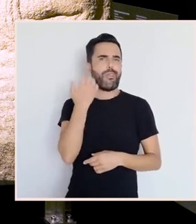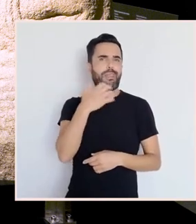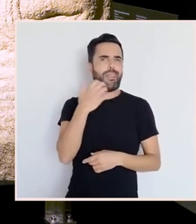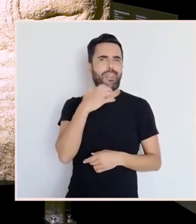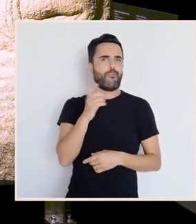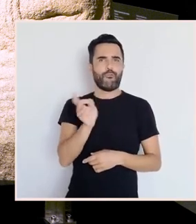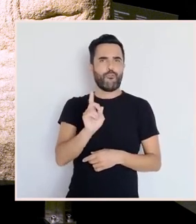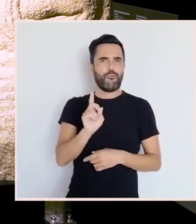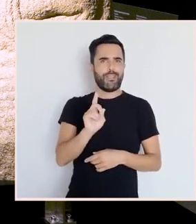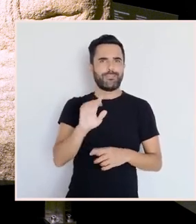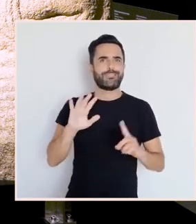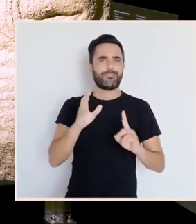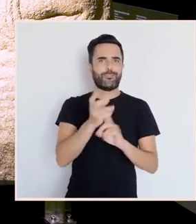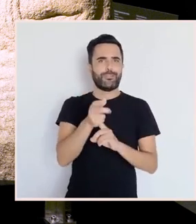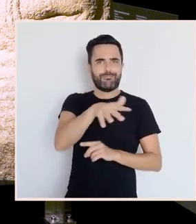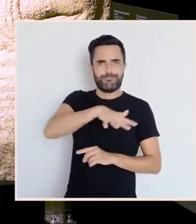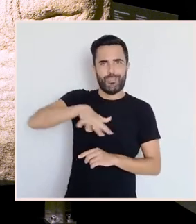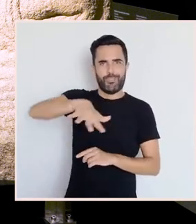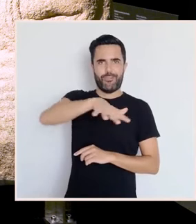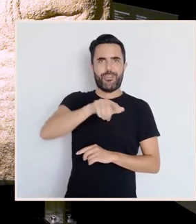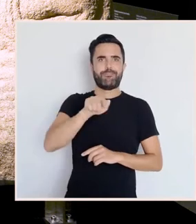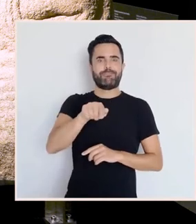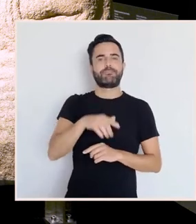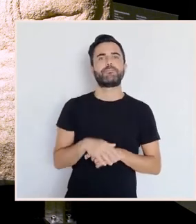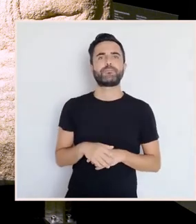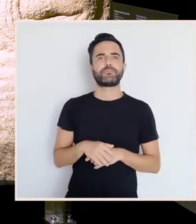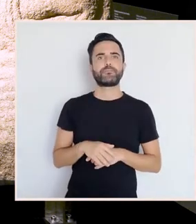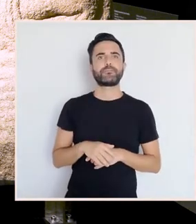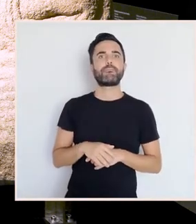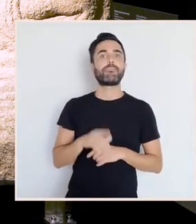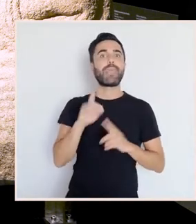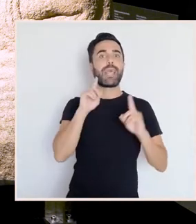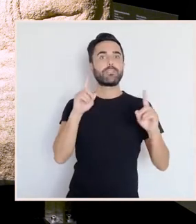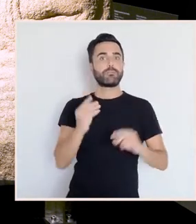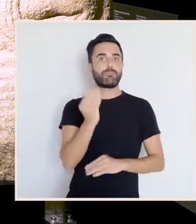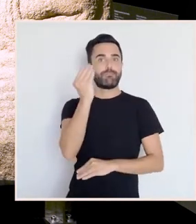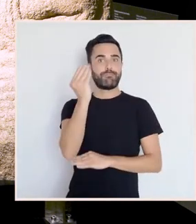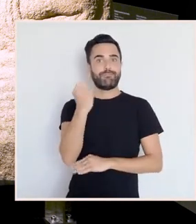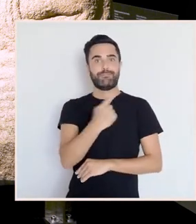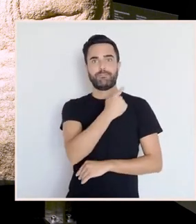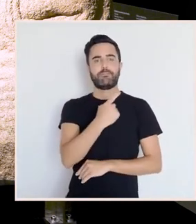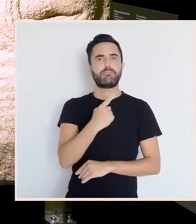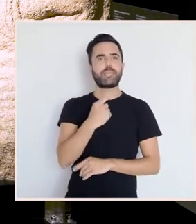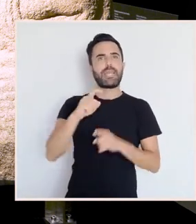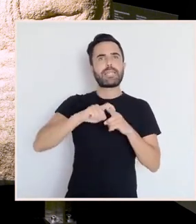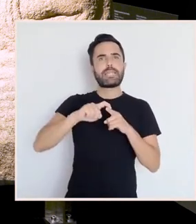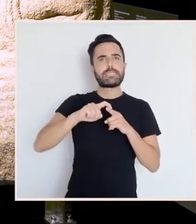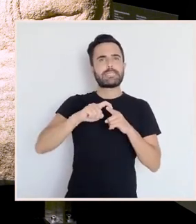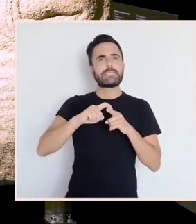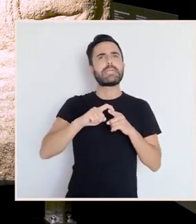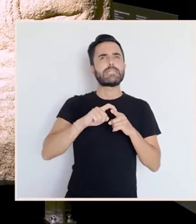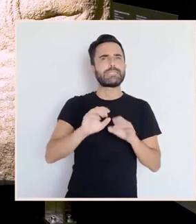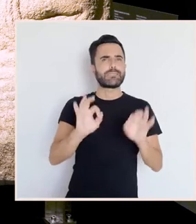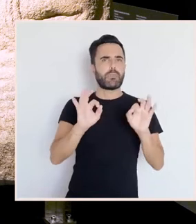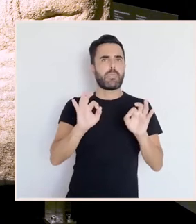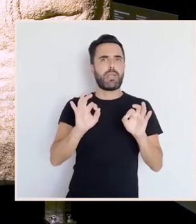No caso da estela de Vilar de Sarria, como xa vos comentaba, ten varias peculiaridades. A primeira delas é que unha estela bifronte, é dicir,